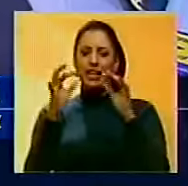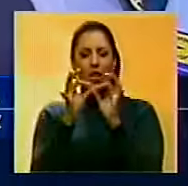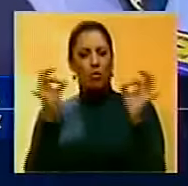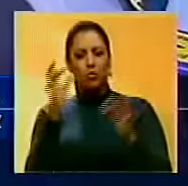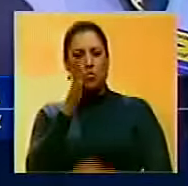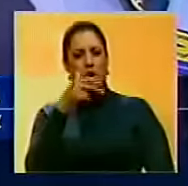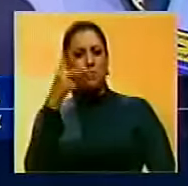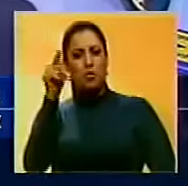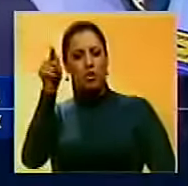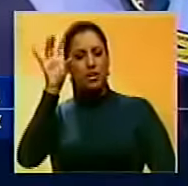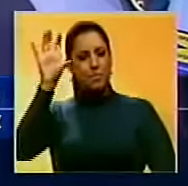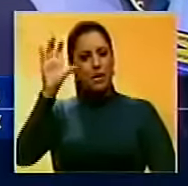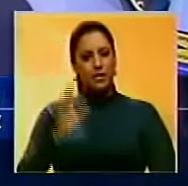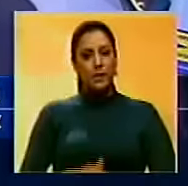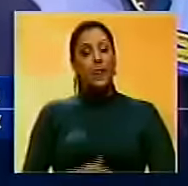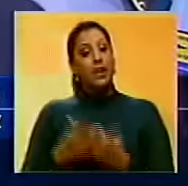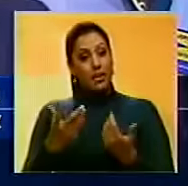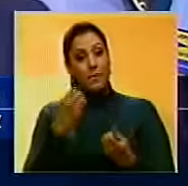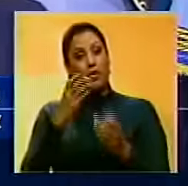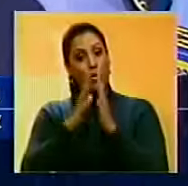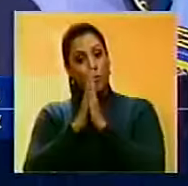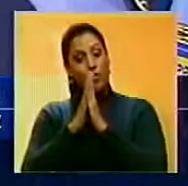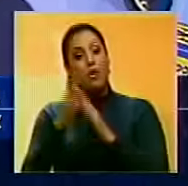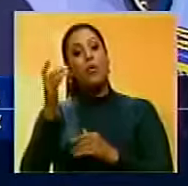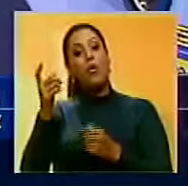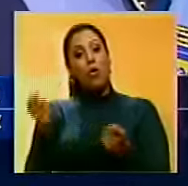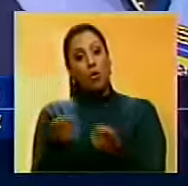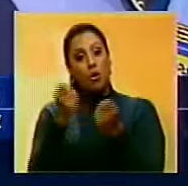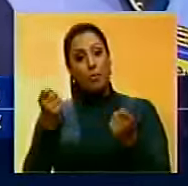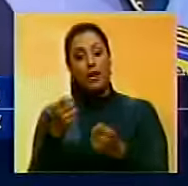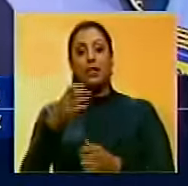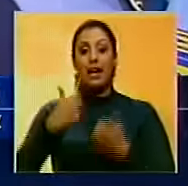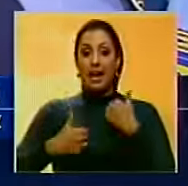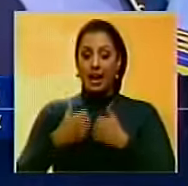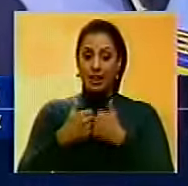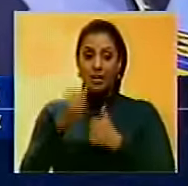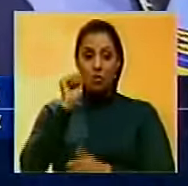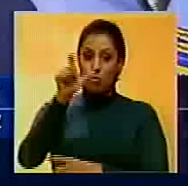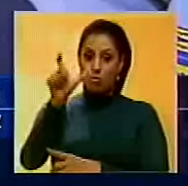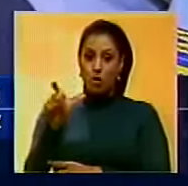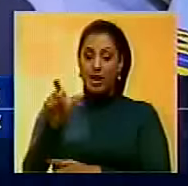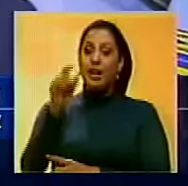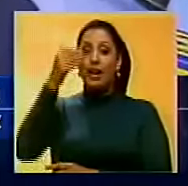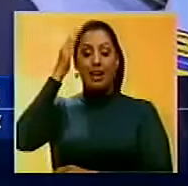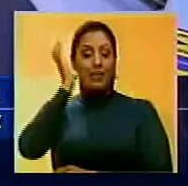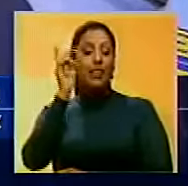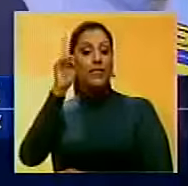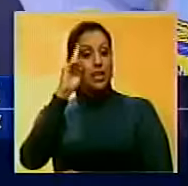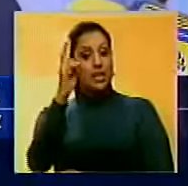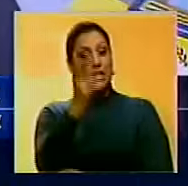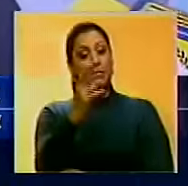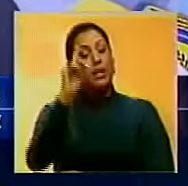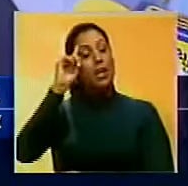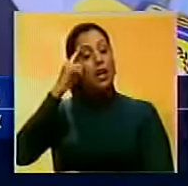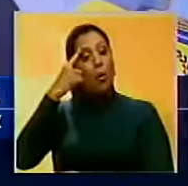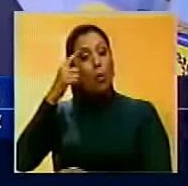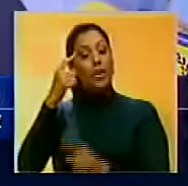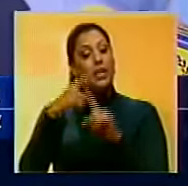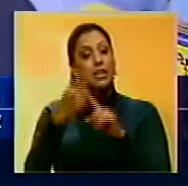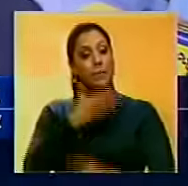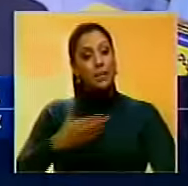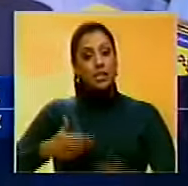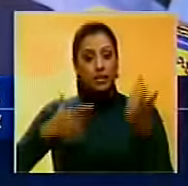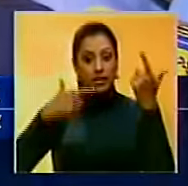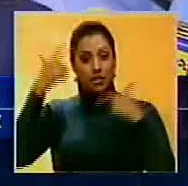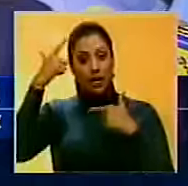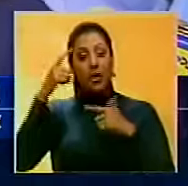y política de ese país. Asimismo pidió al comando de campaña de la candidata Hillary Clinton respetar la memoria del expresidente